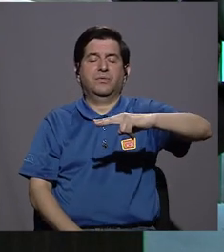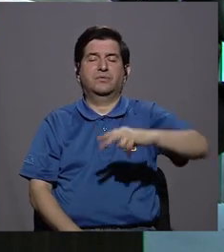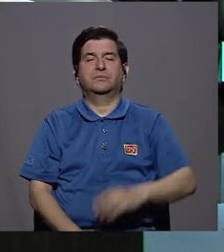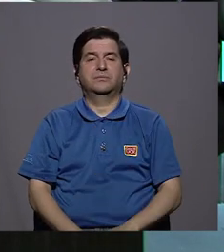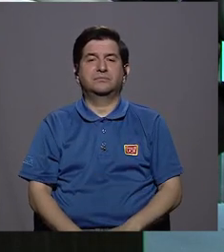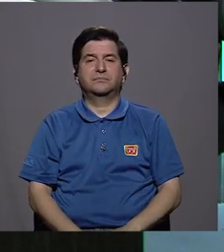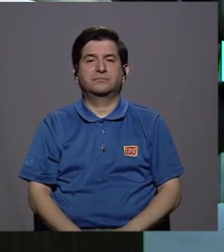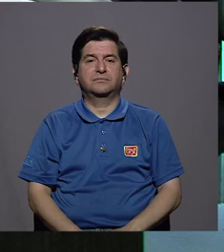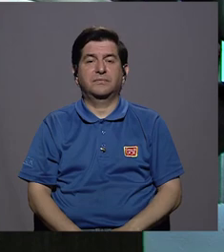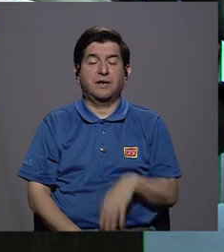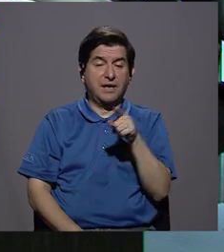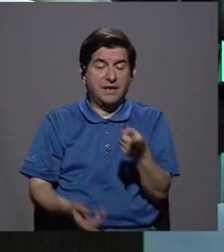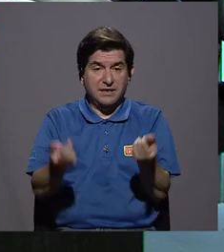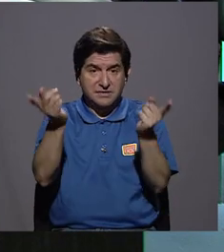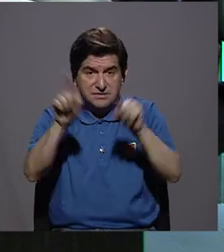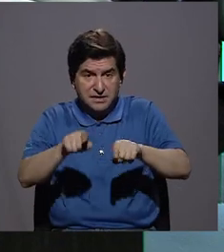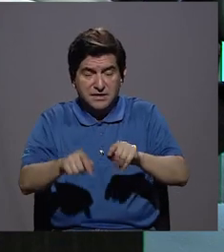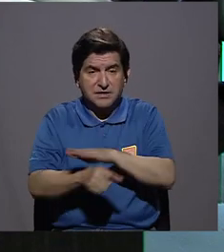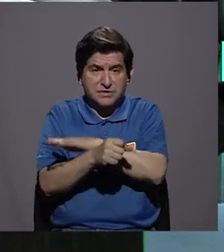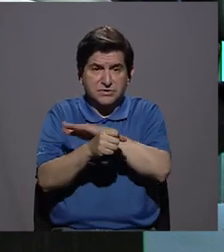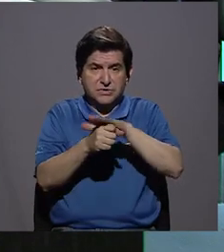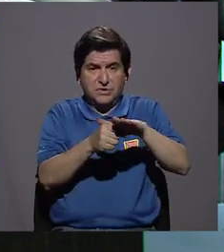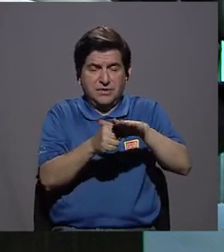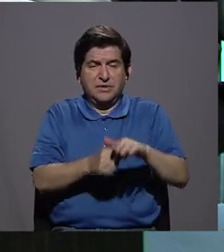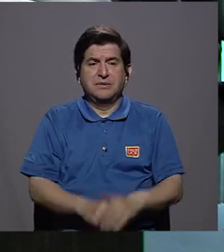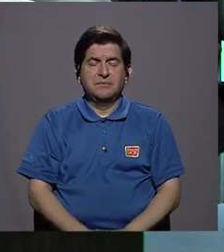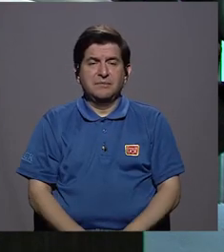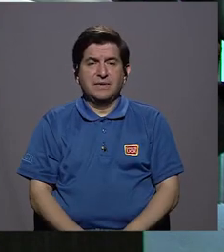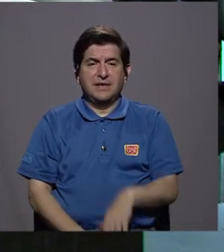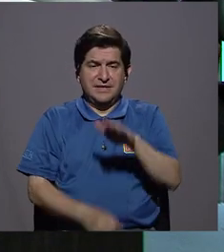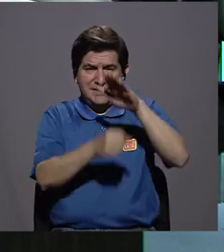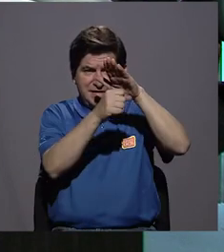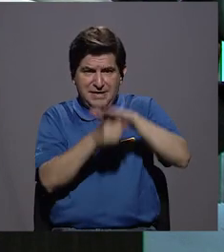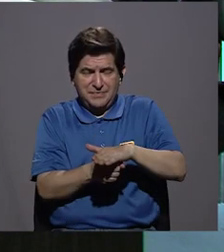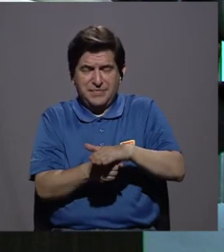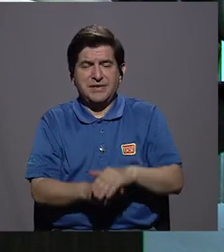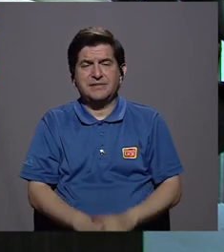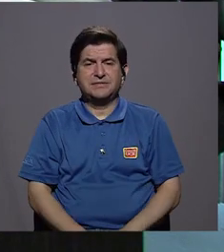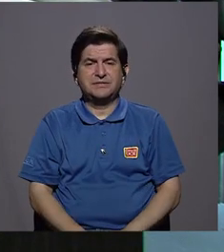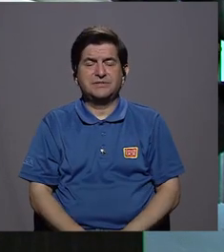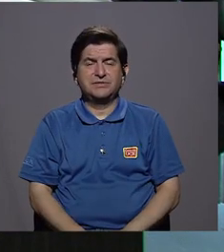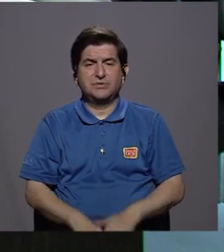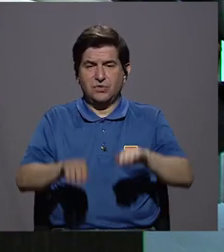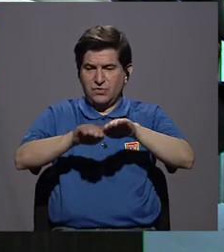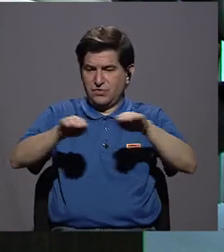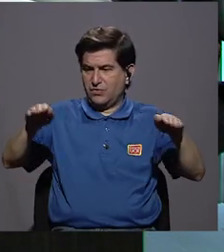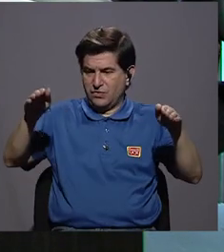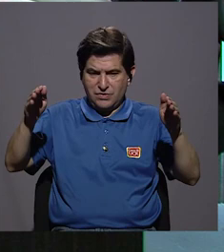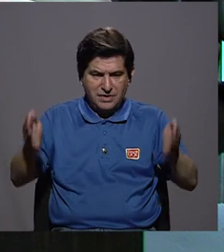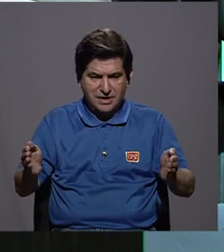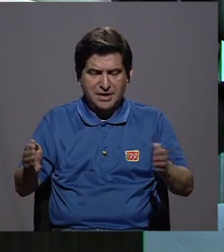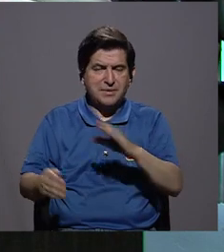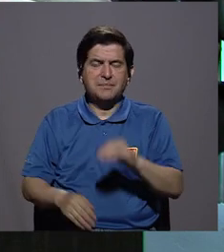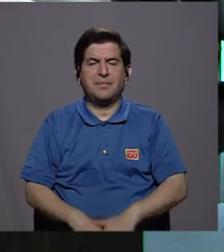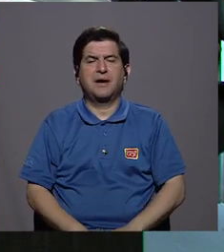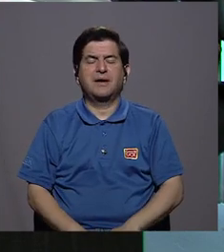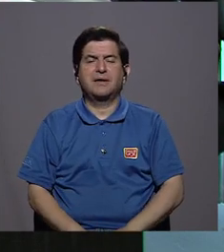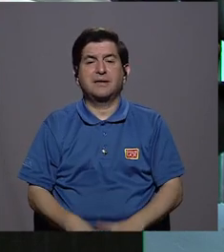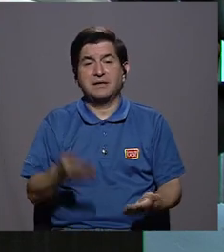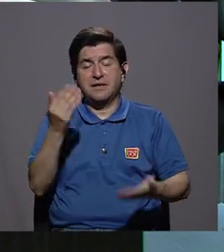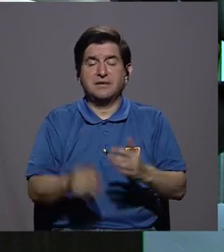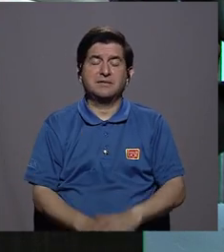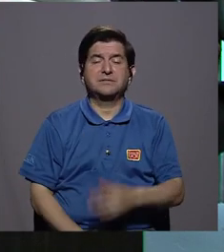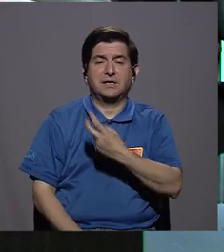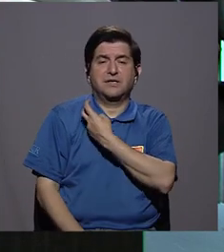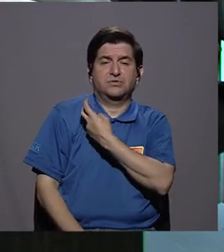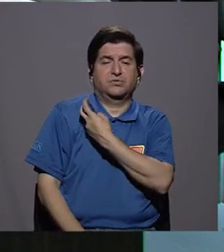arriba, en donde está totalmente la presión ejercida entre la cama, entre el colchón y el huesito, por ejemplo,